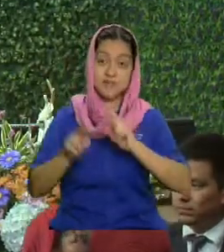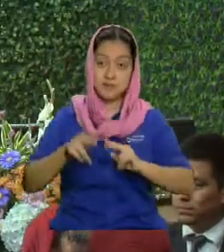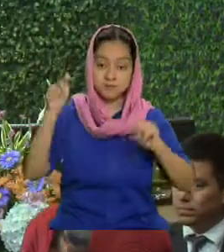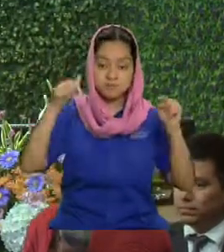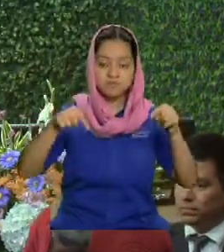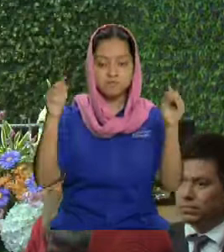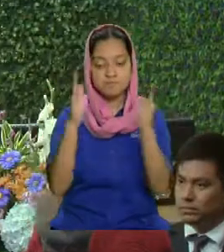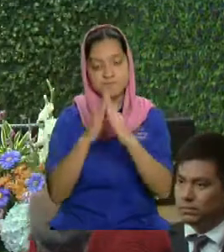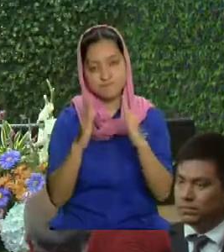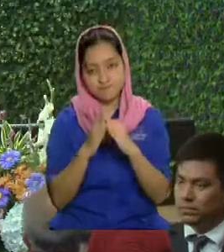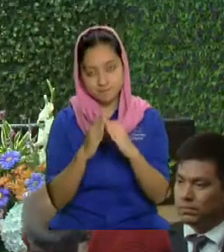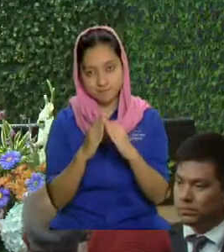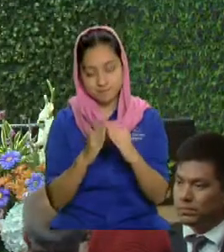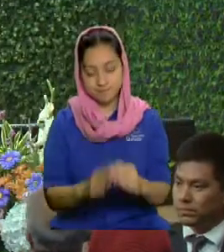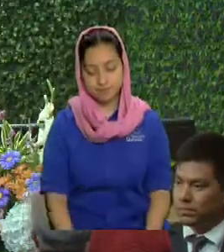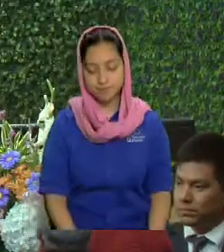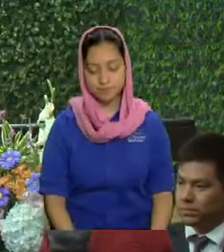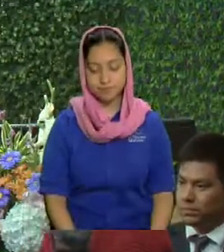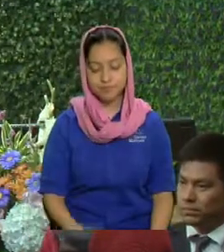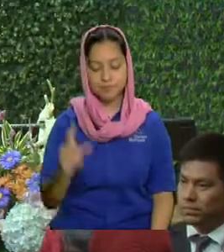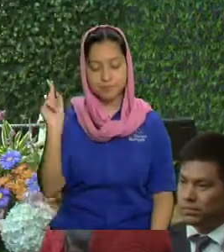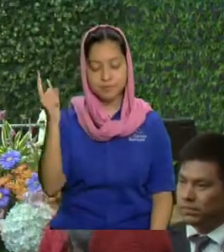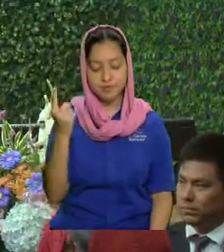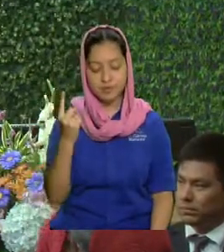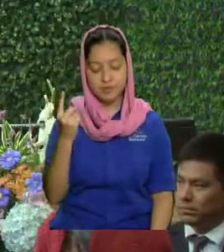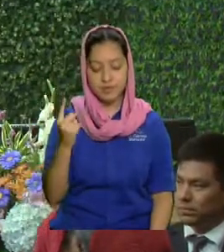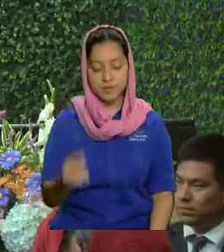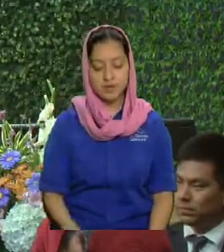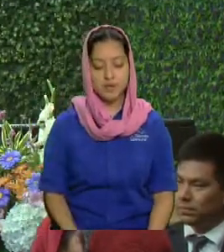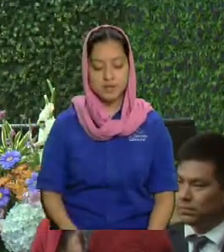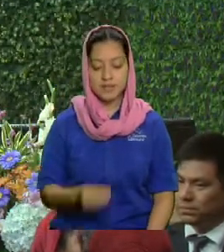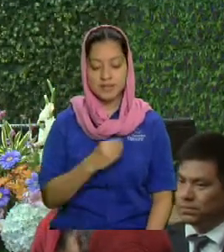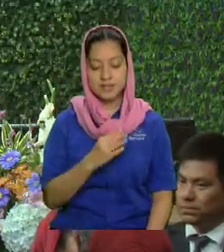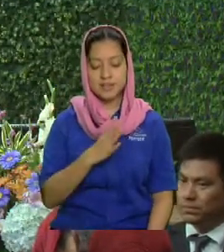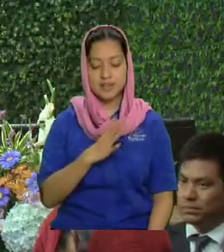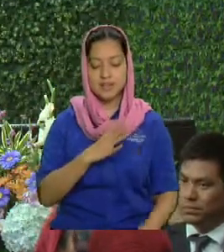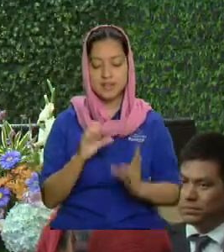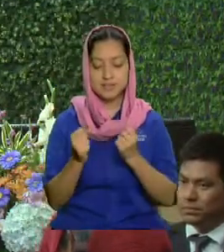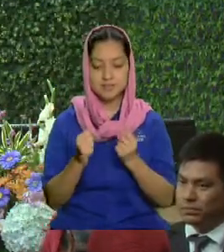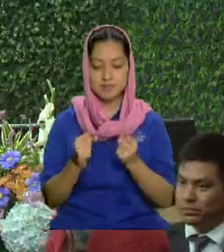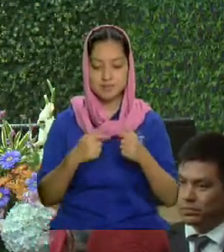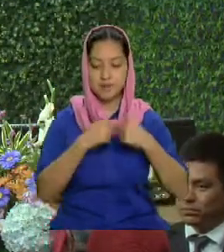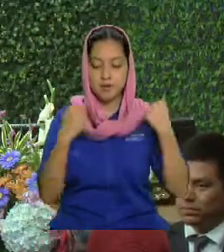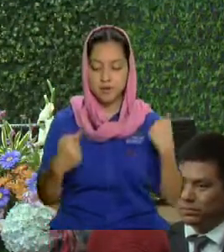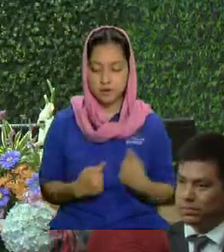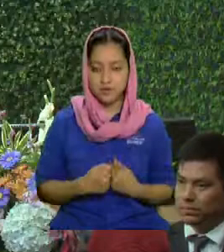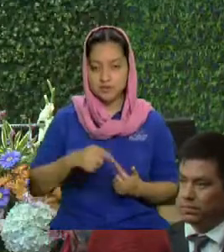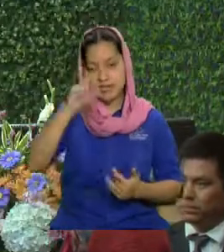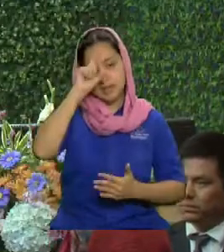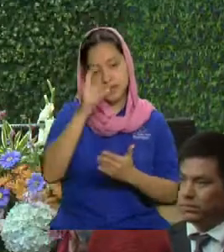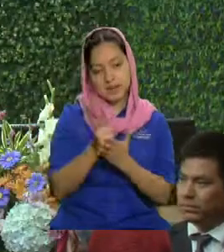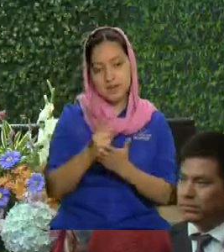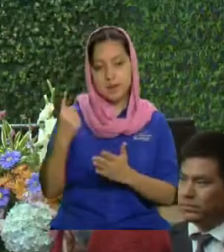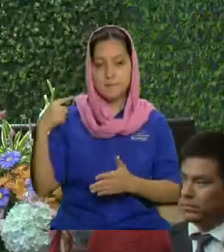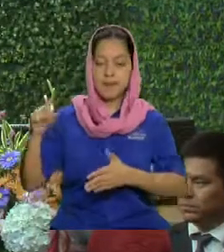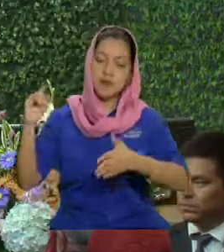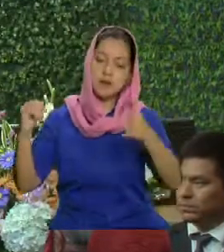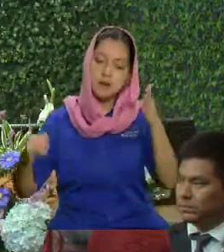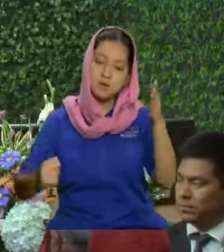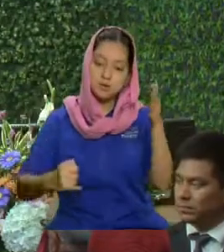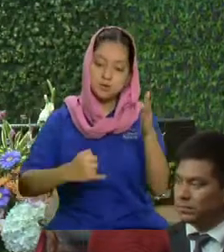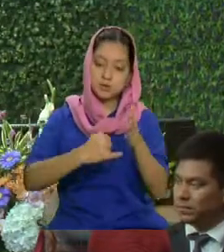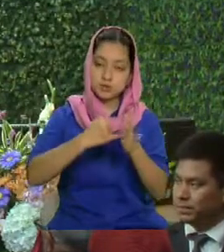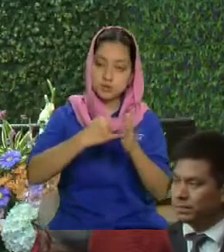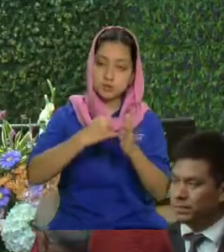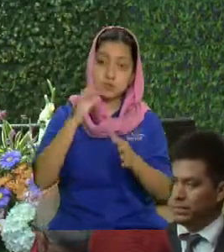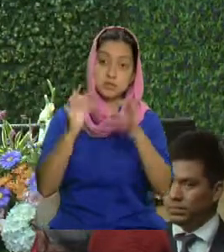y que es lo que tiene que hacer con el corazón se cree para justicia con la boca se confiesa para salvación lo que tiene que hacer es